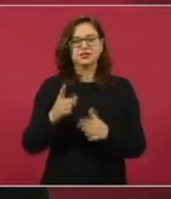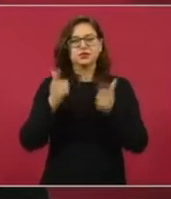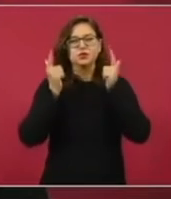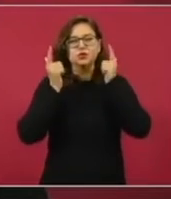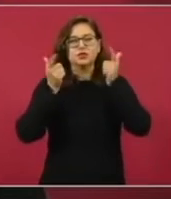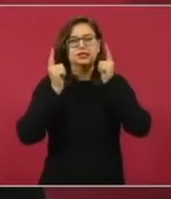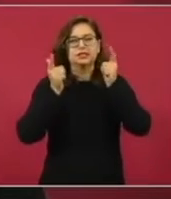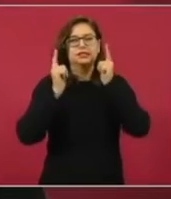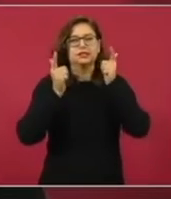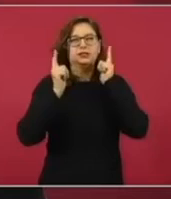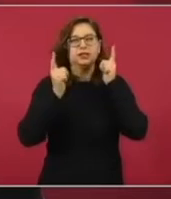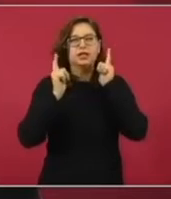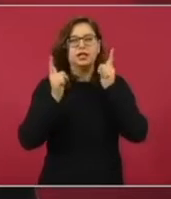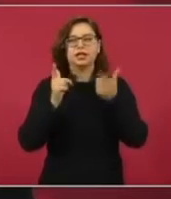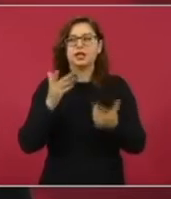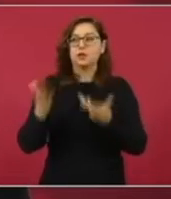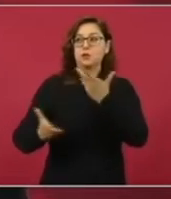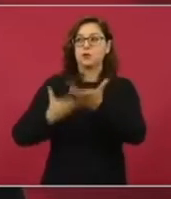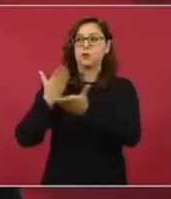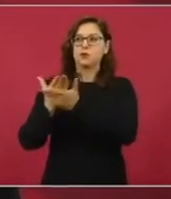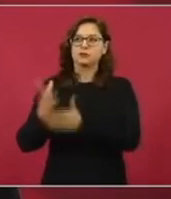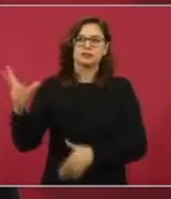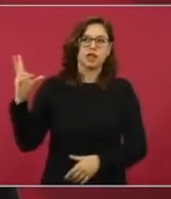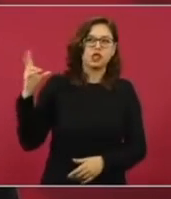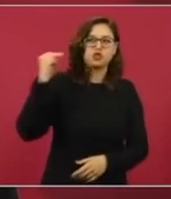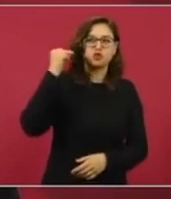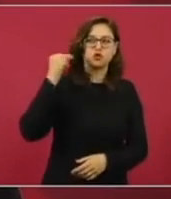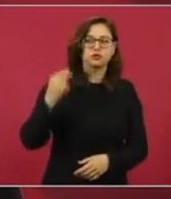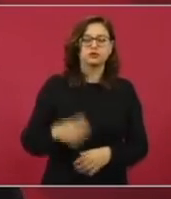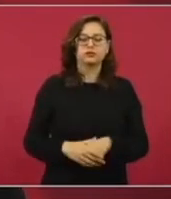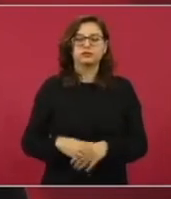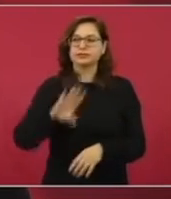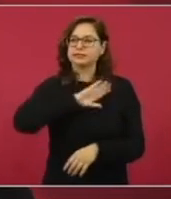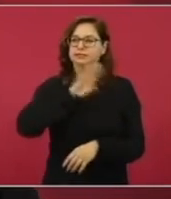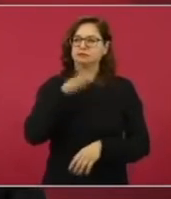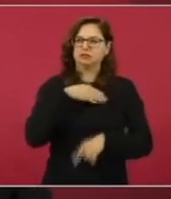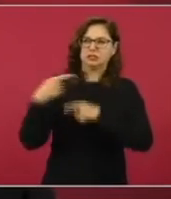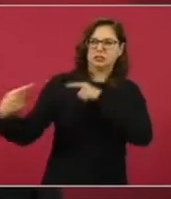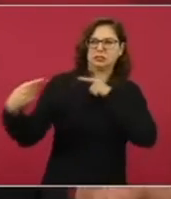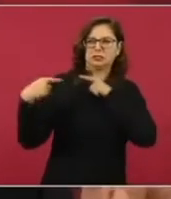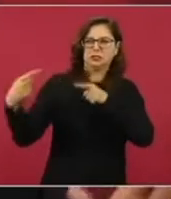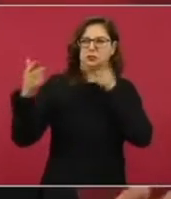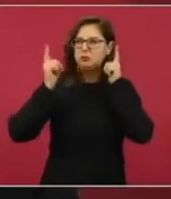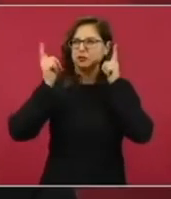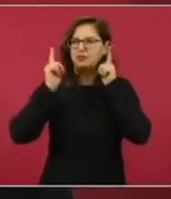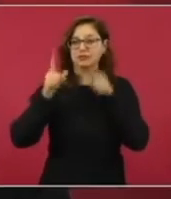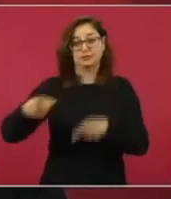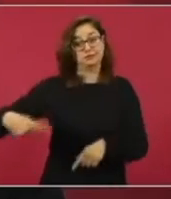rechazaran nuestra propuesta, que hubiese pleito con el gobierno español. Pues no,